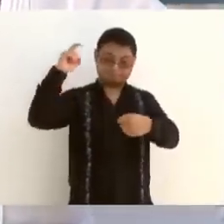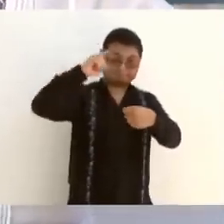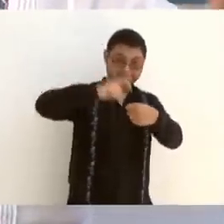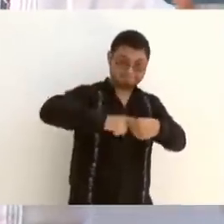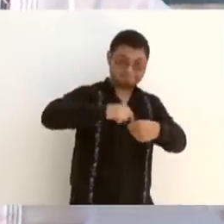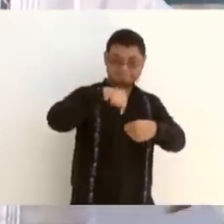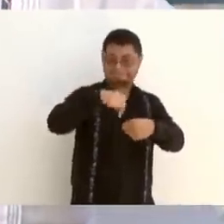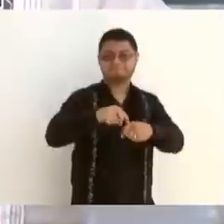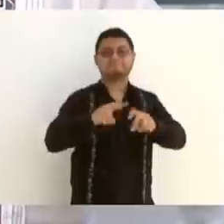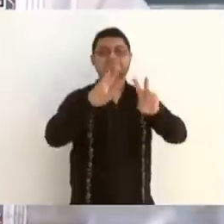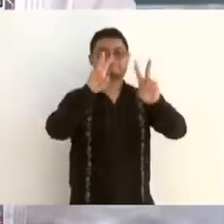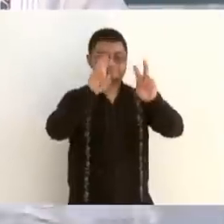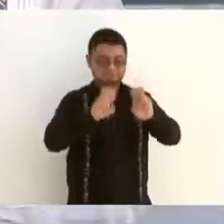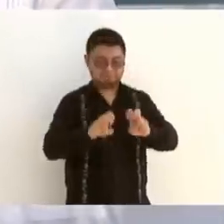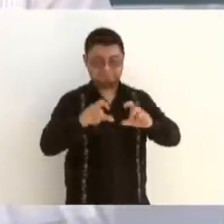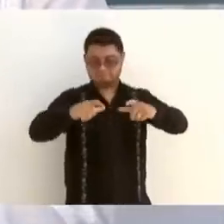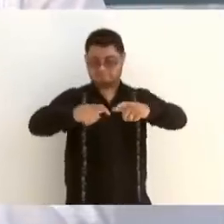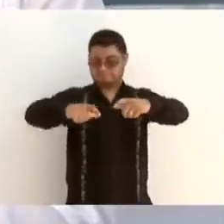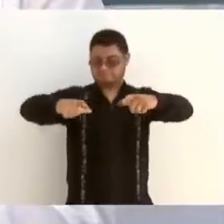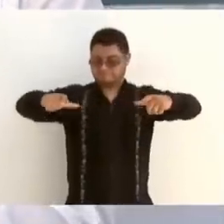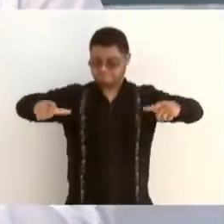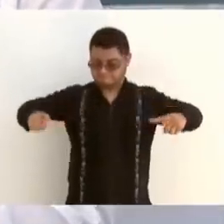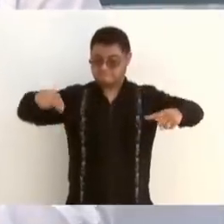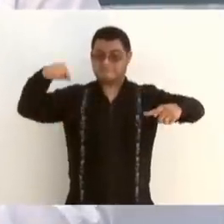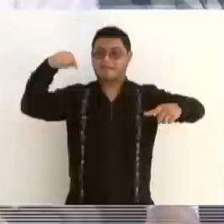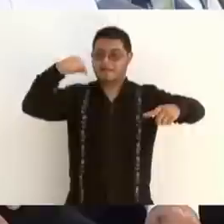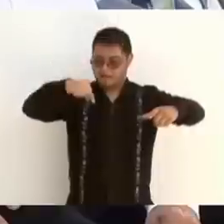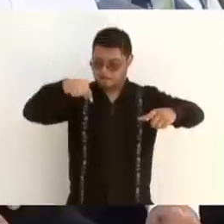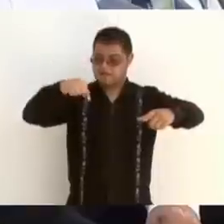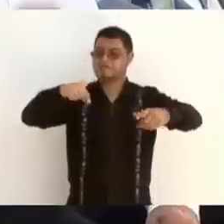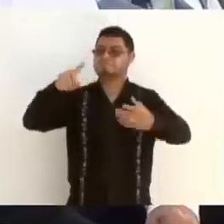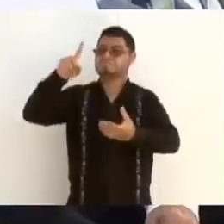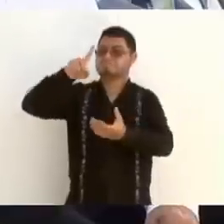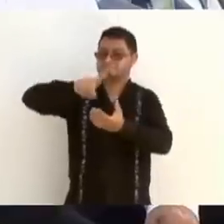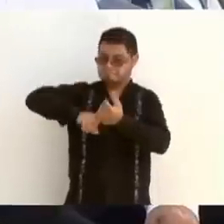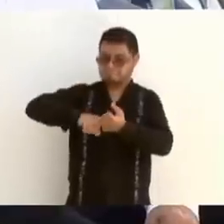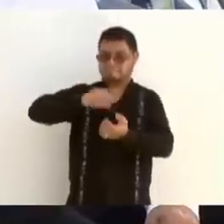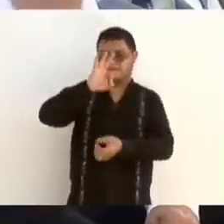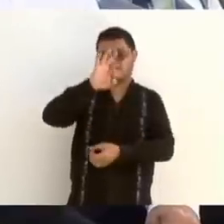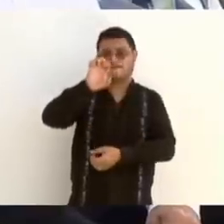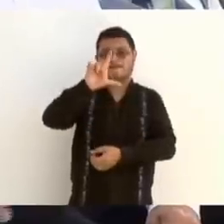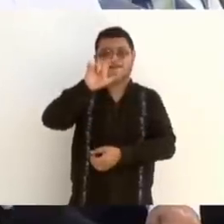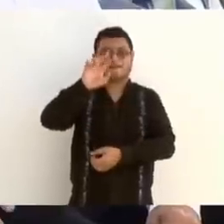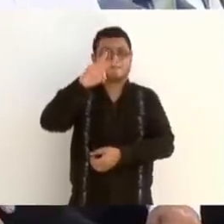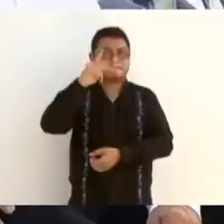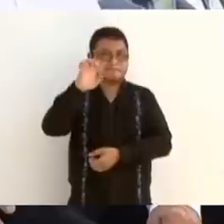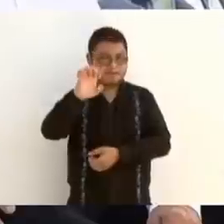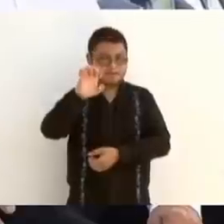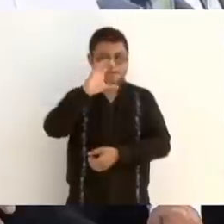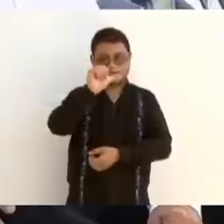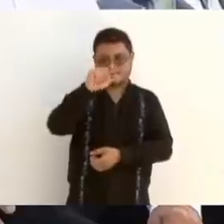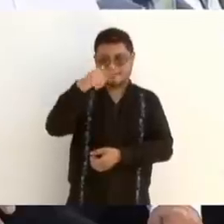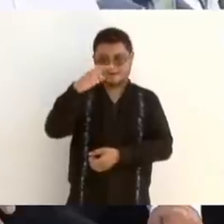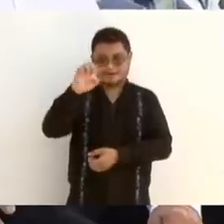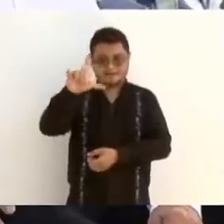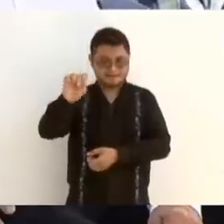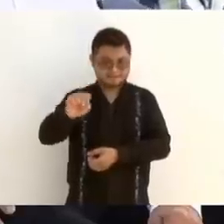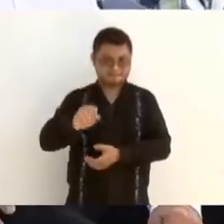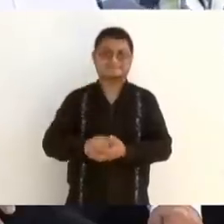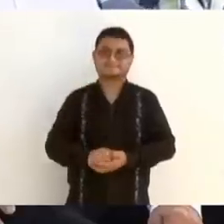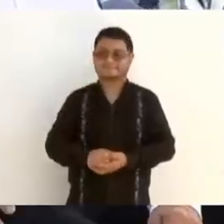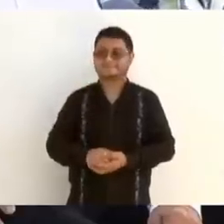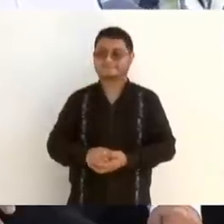el complejo del aeropuerto. Felipe Ángeles. Por eso